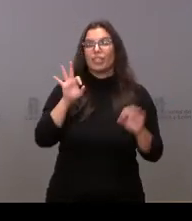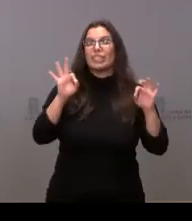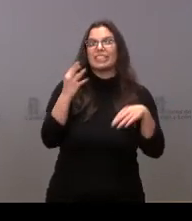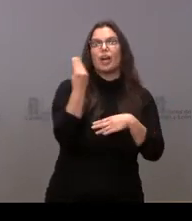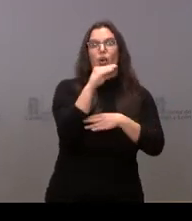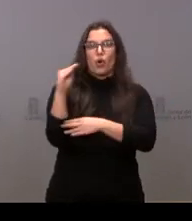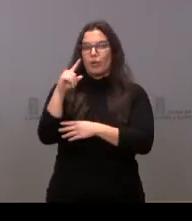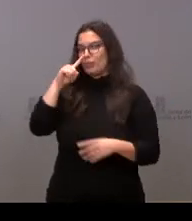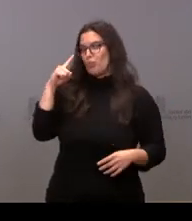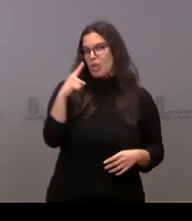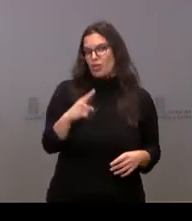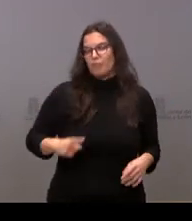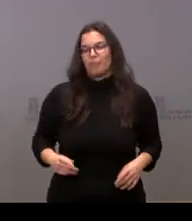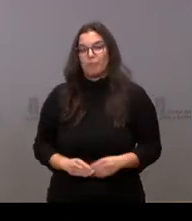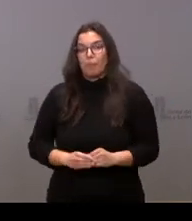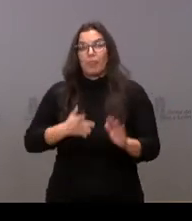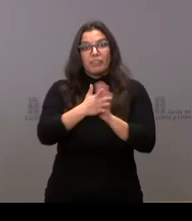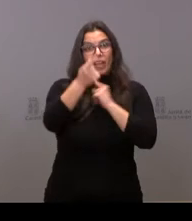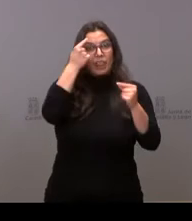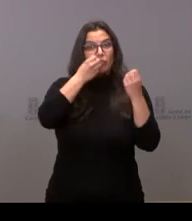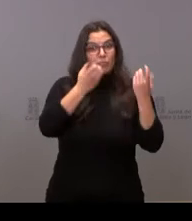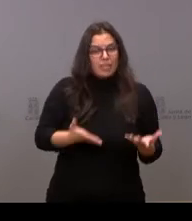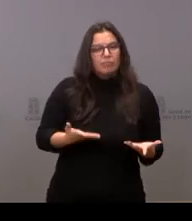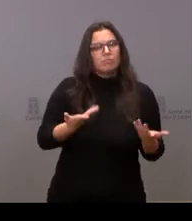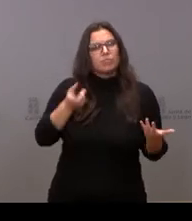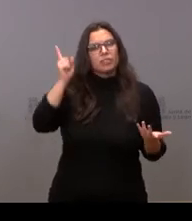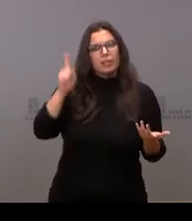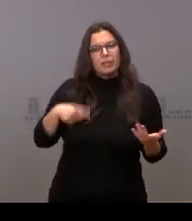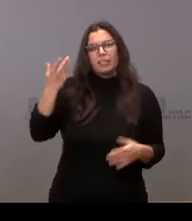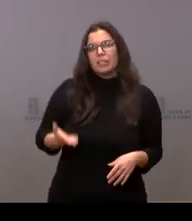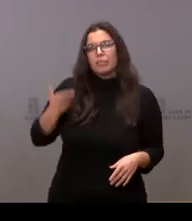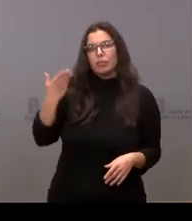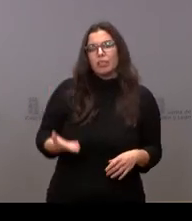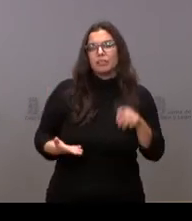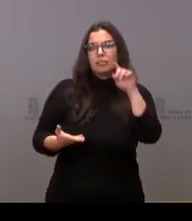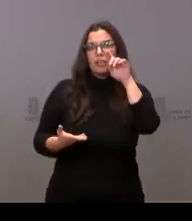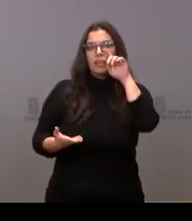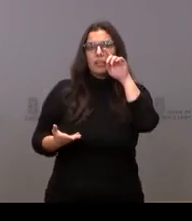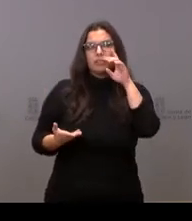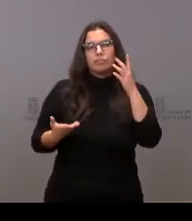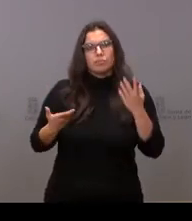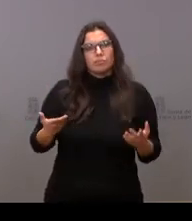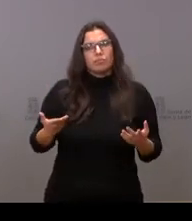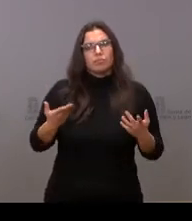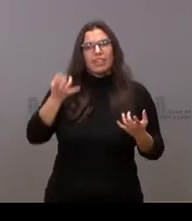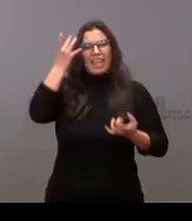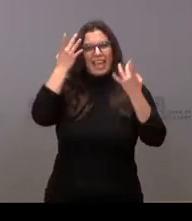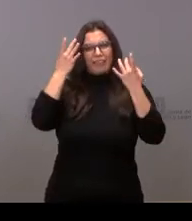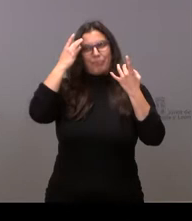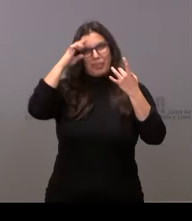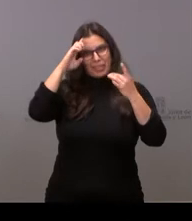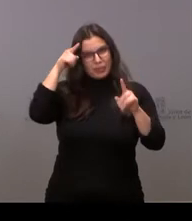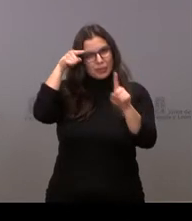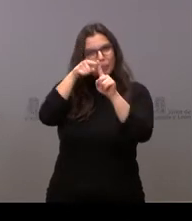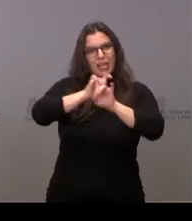el último año. Son datos buenos, pero también creo que es importante mantener las ideas claras de que